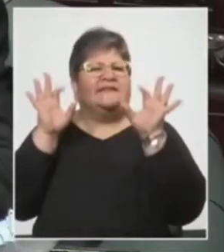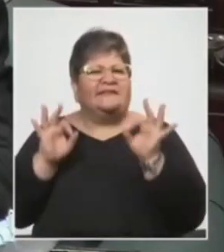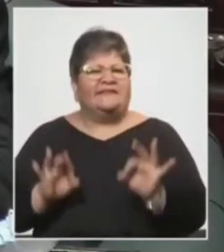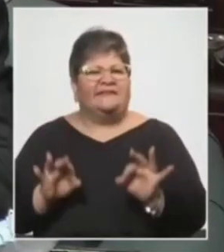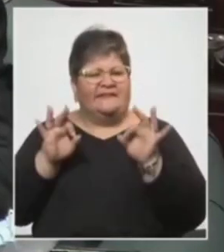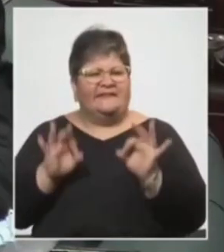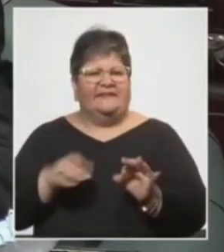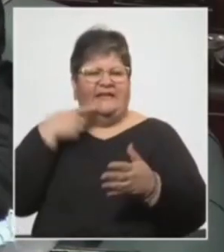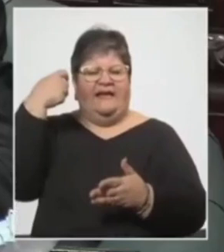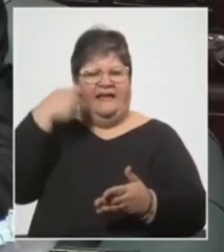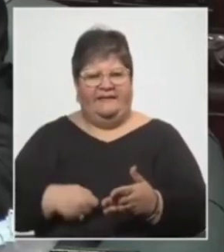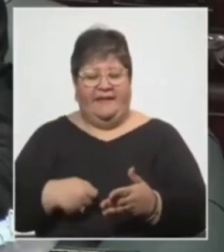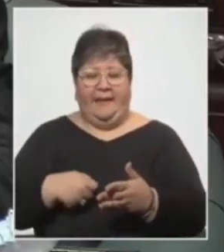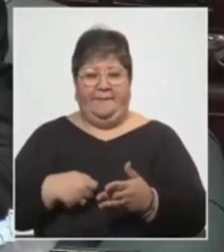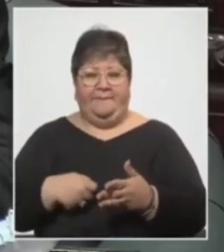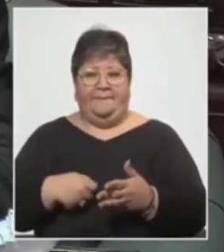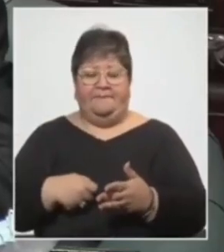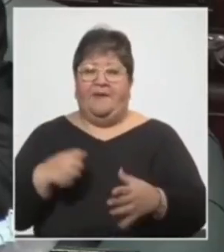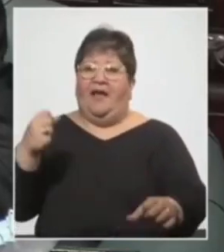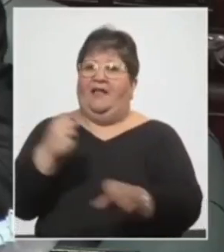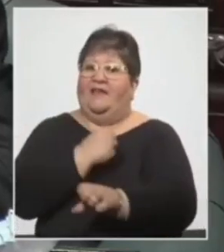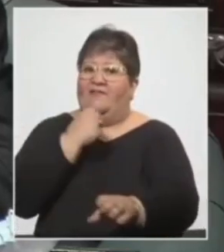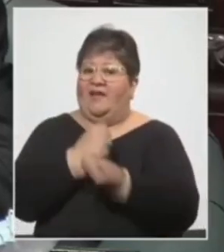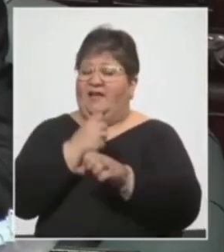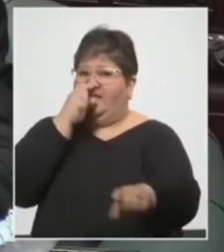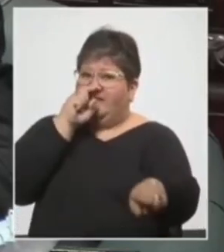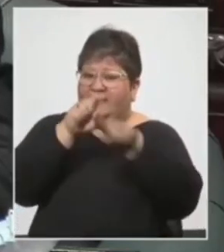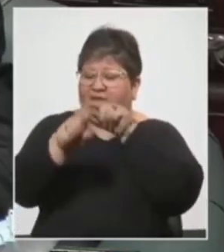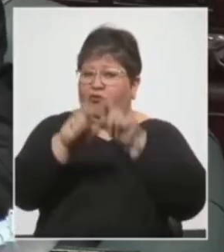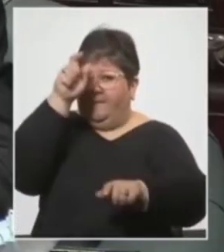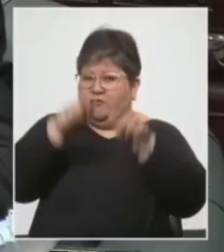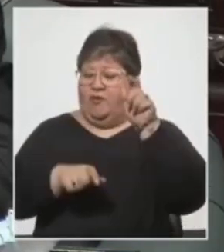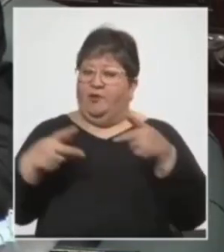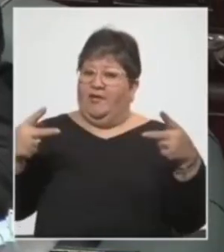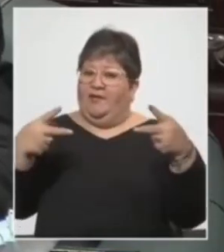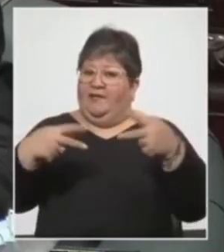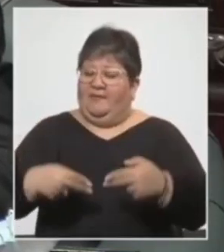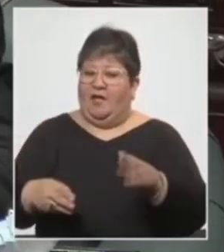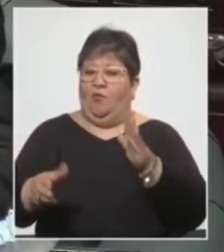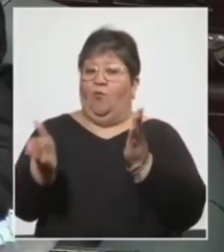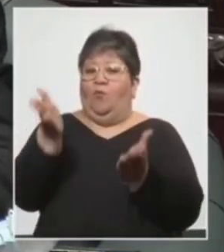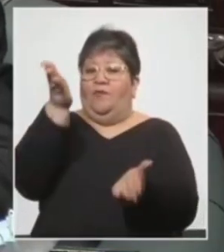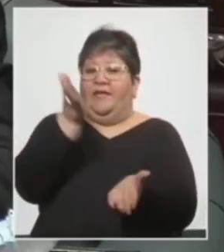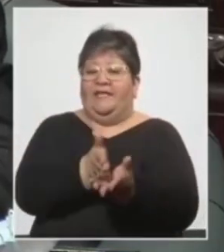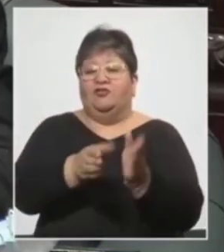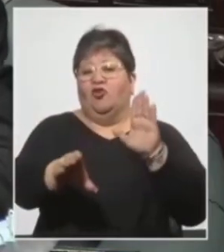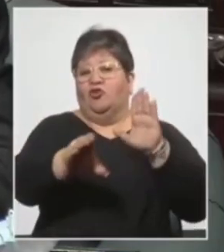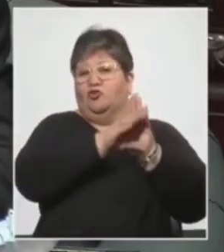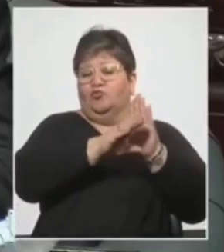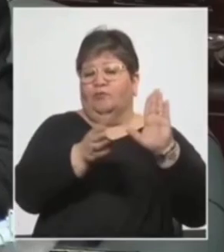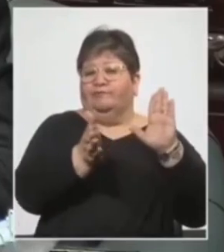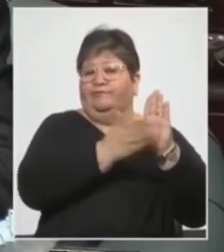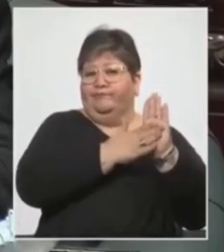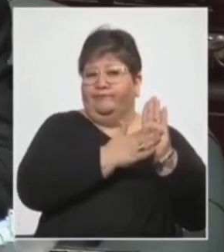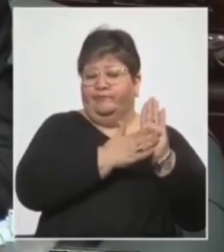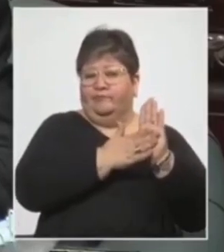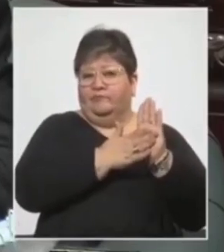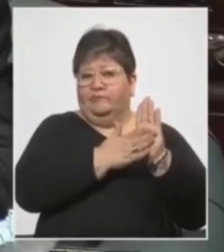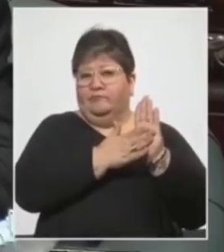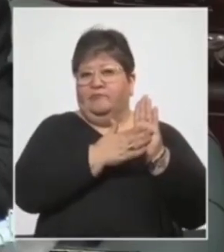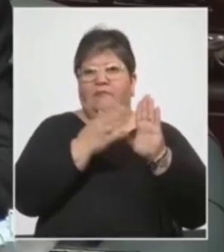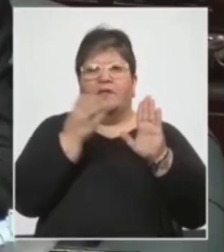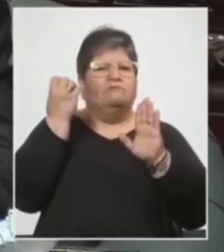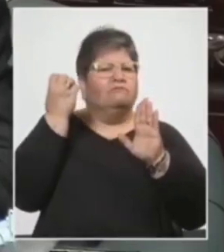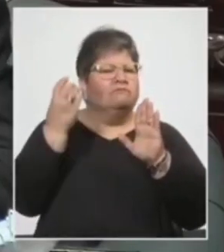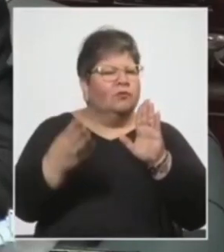de ejercer acciones que obviamente limitan un derecho consagrado en la Constitución. Por eso es que nosotros, viendo con